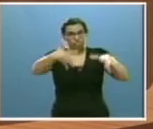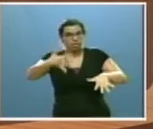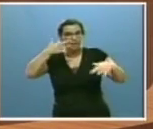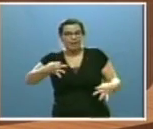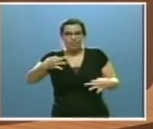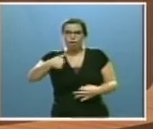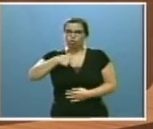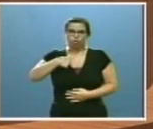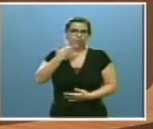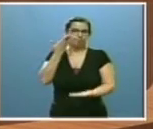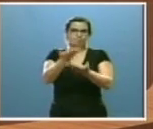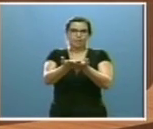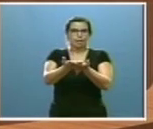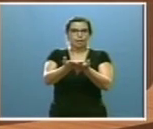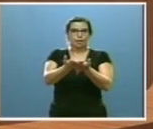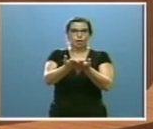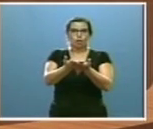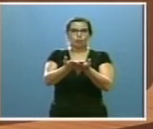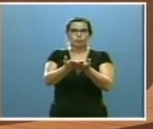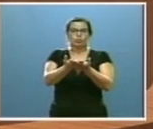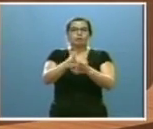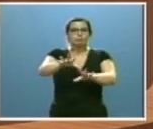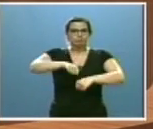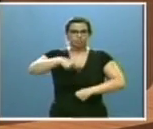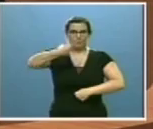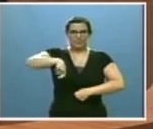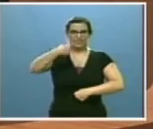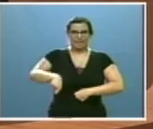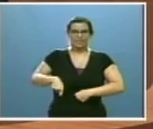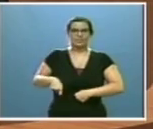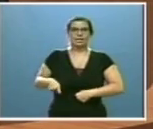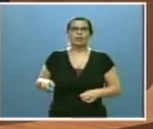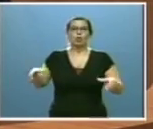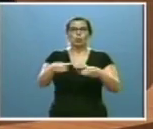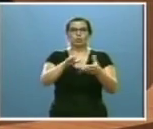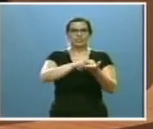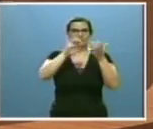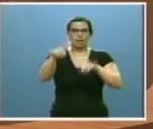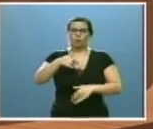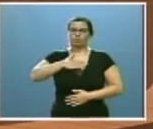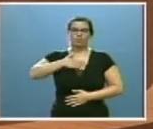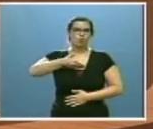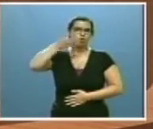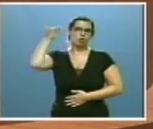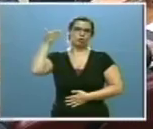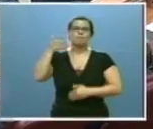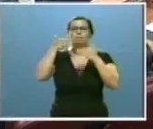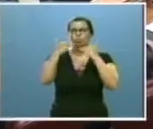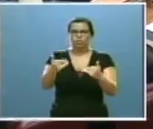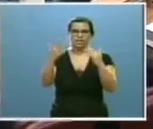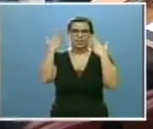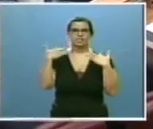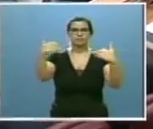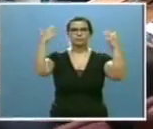un honor solicitar a la Cámara mi investidura como presidente de la Junta de Castilla y León. Muchas gracias.